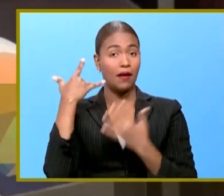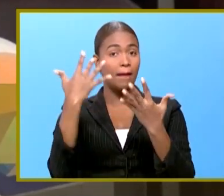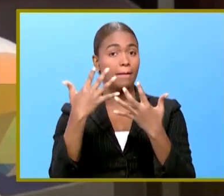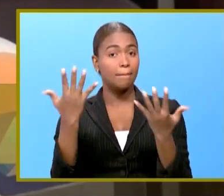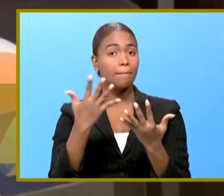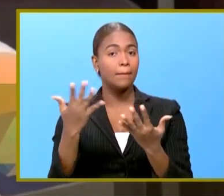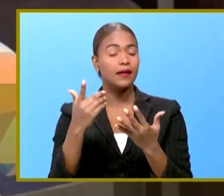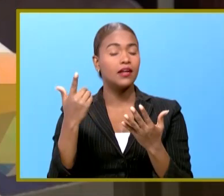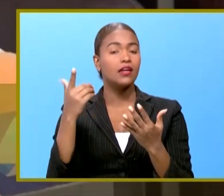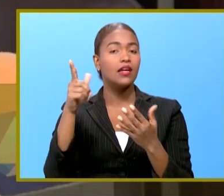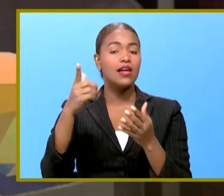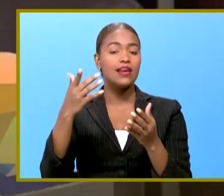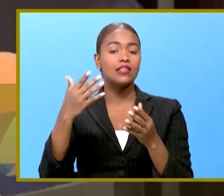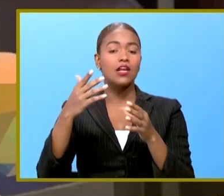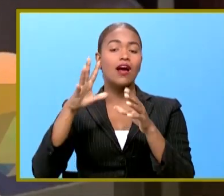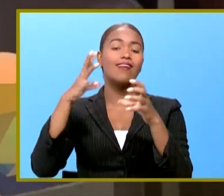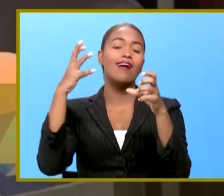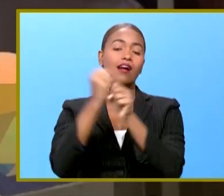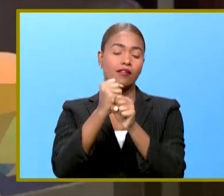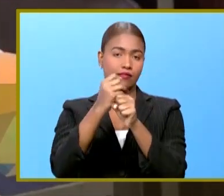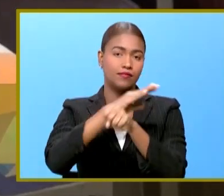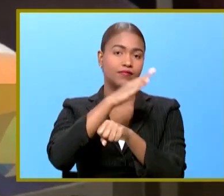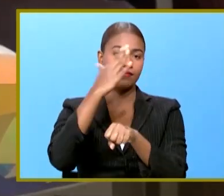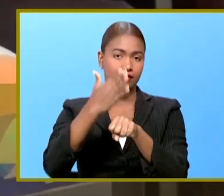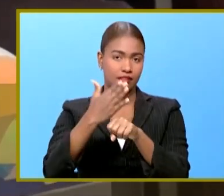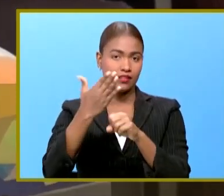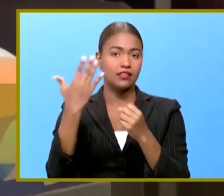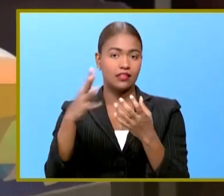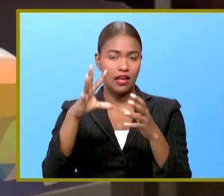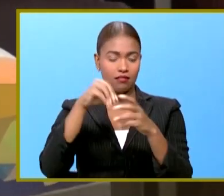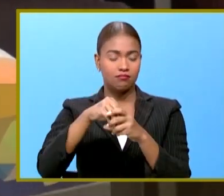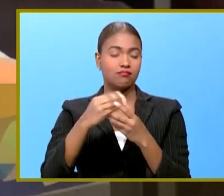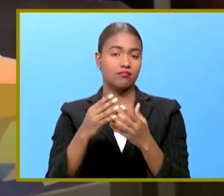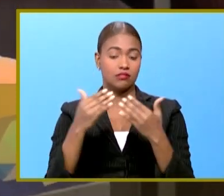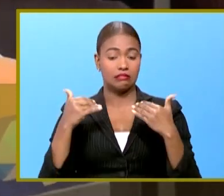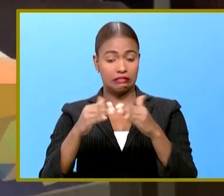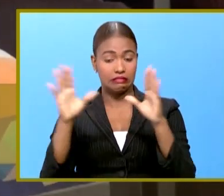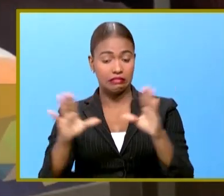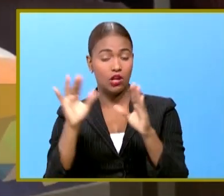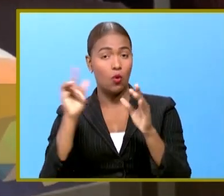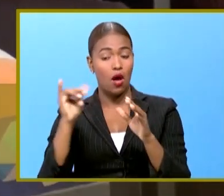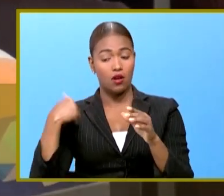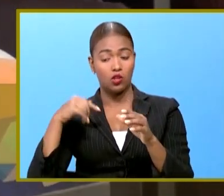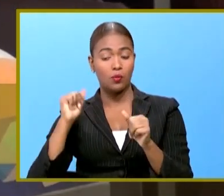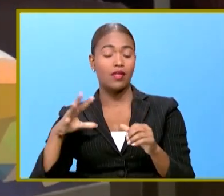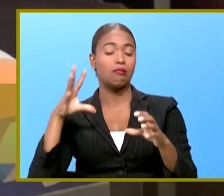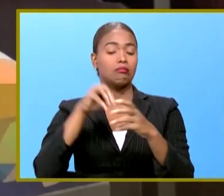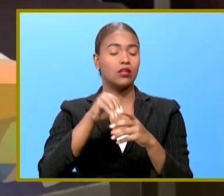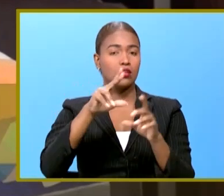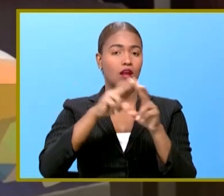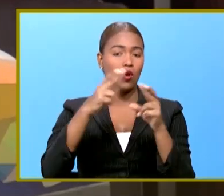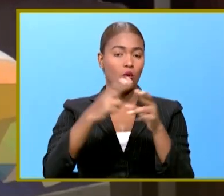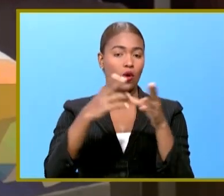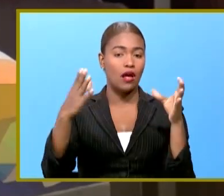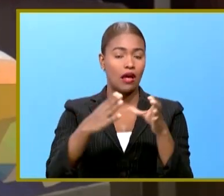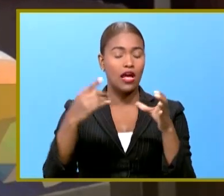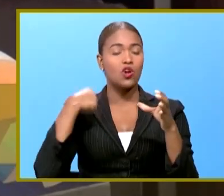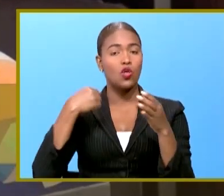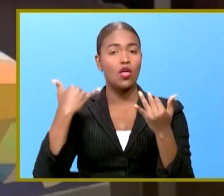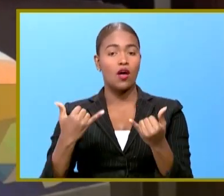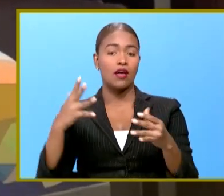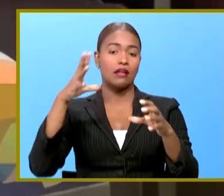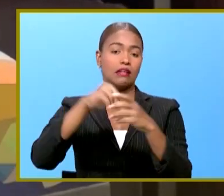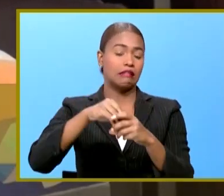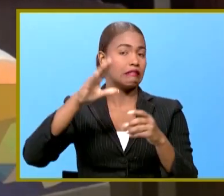que ese llamado se concretice se lleve al terreno que participemos en esas reuniones que no hemos participado en la